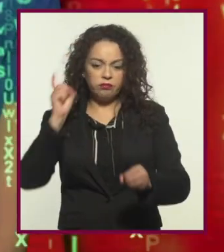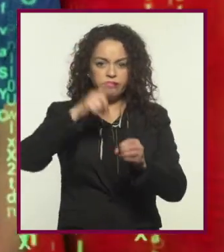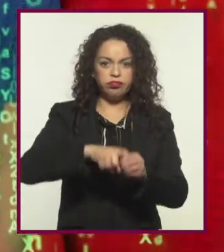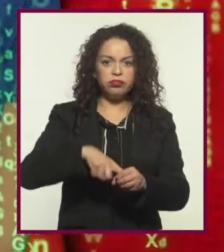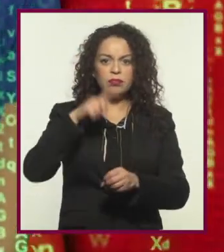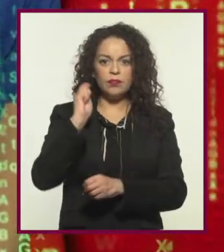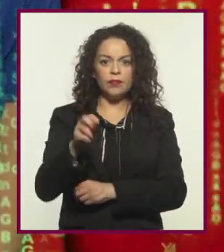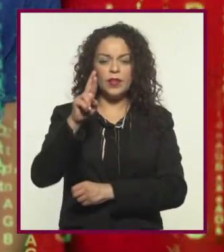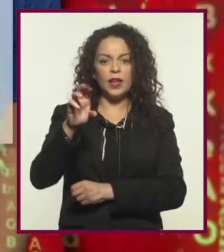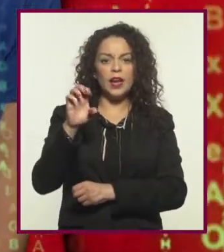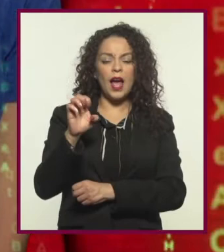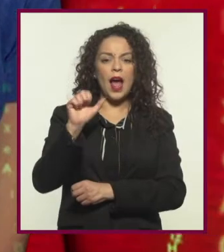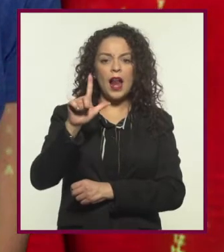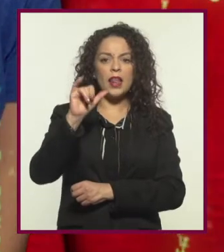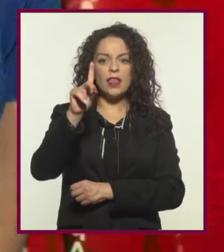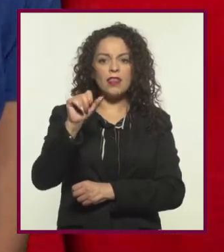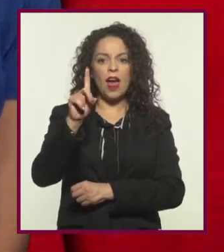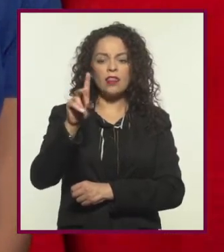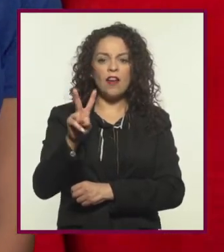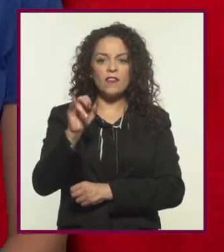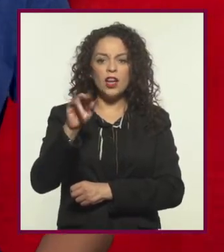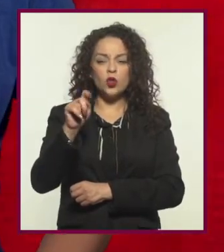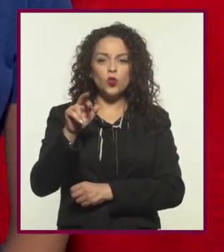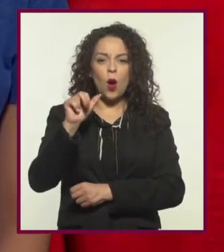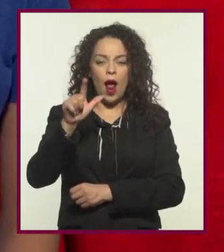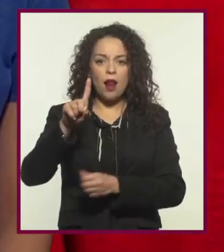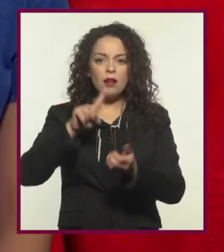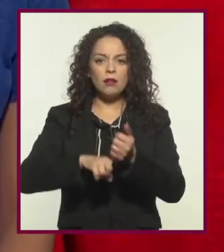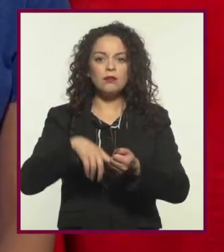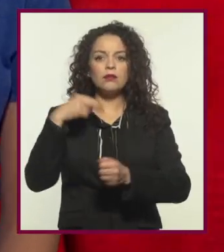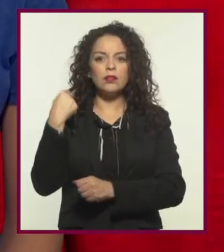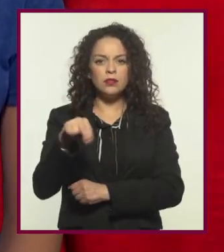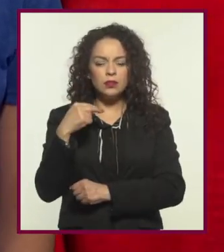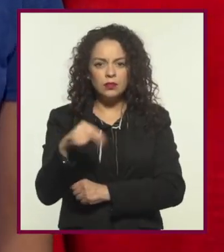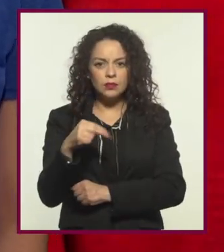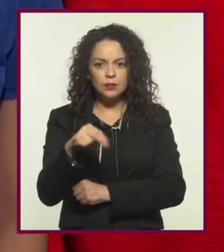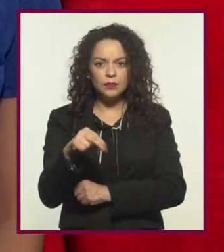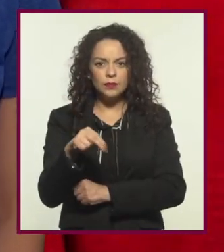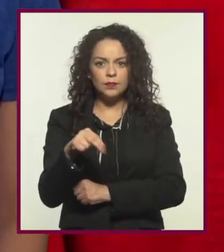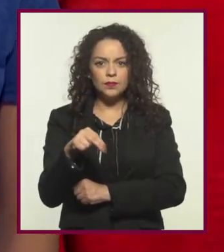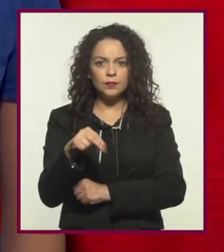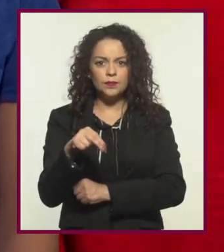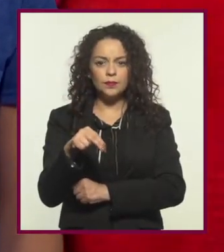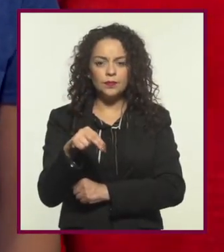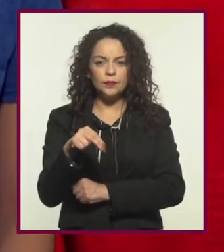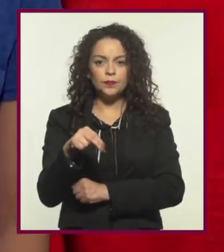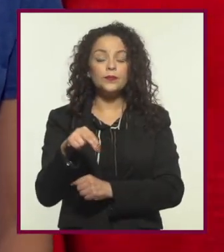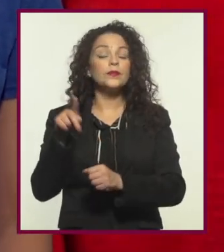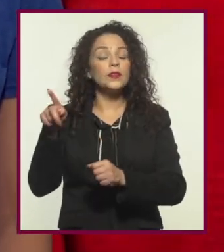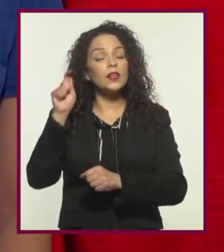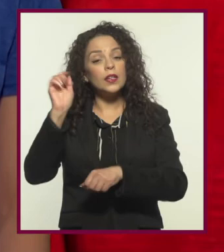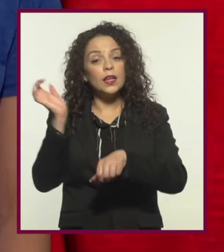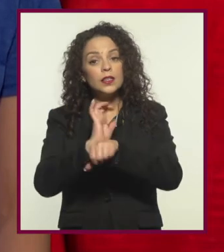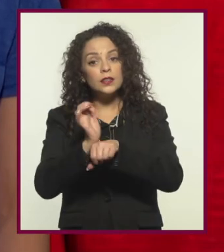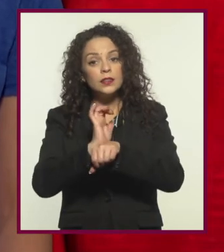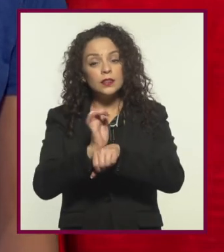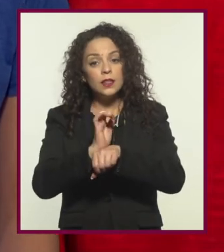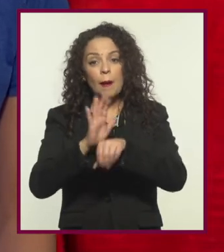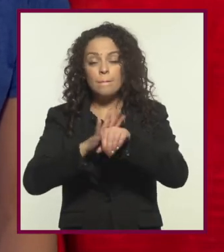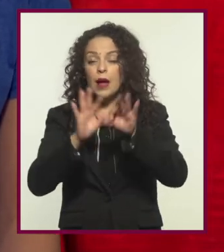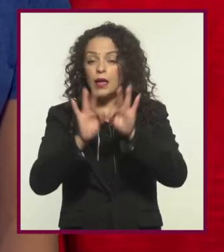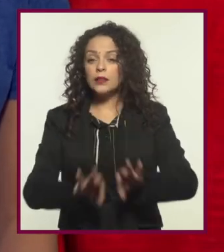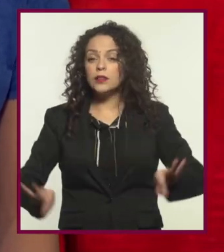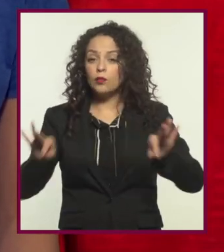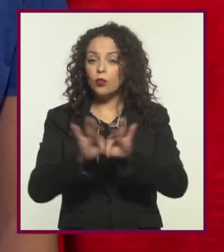una realidad virtual llamada Matrix. En el siglo XXI, la ciencia ficción sigue siendo uno de los géneros cinematográficos